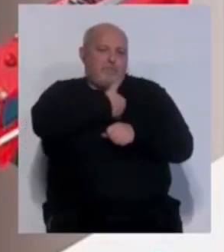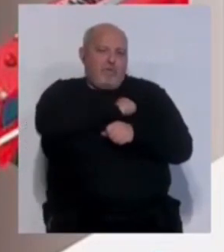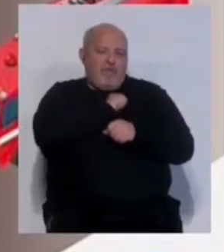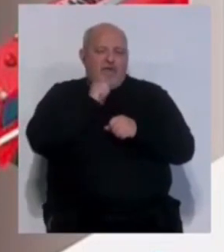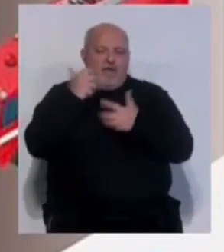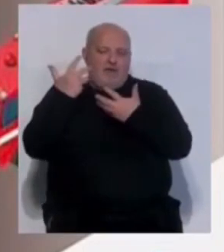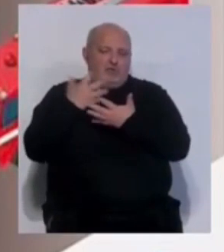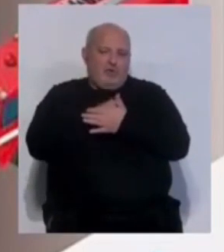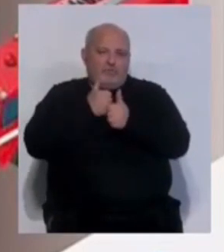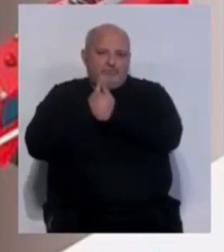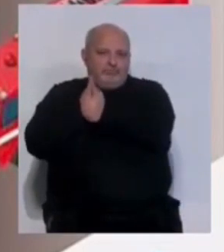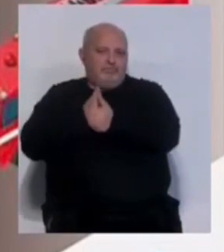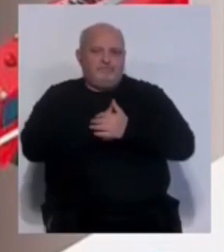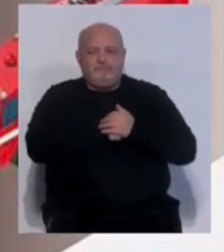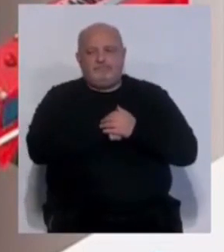fuerzas de seguridad.